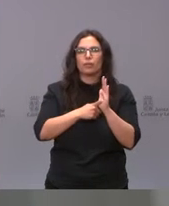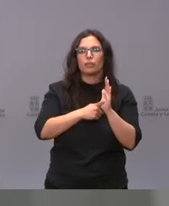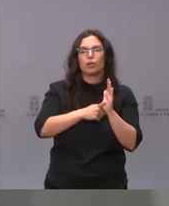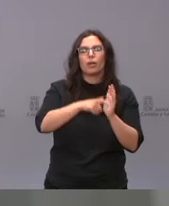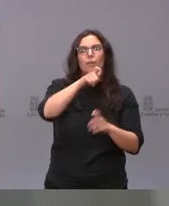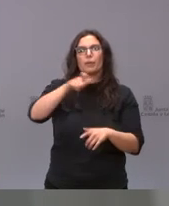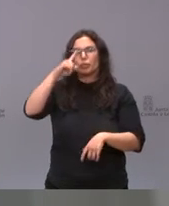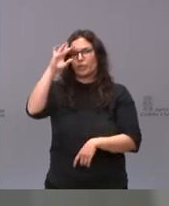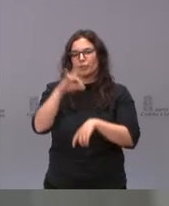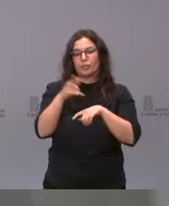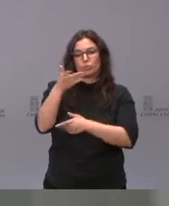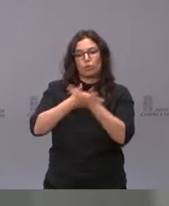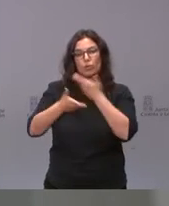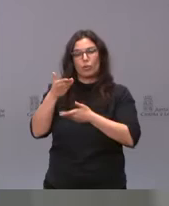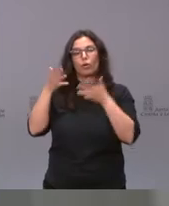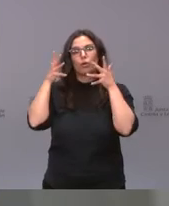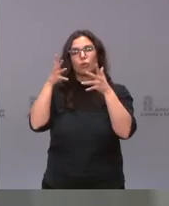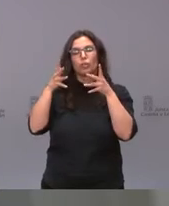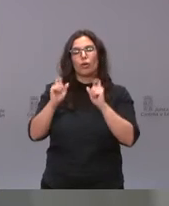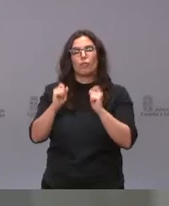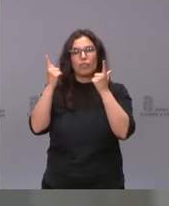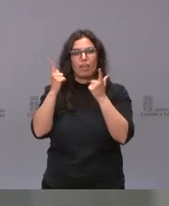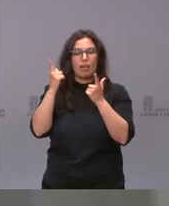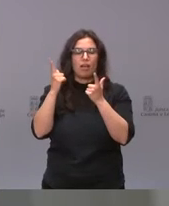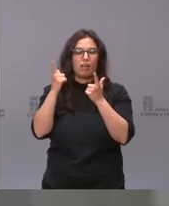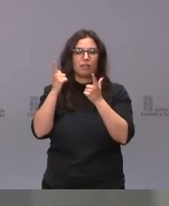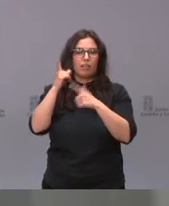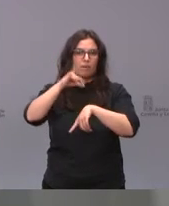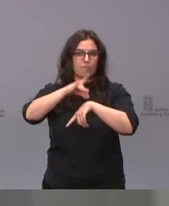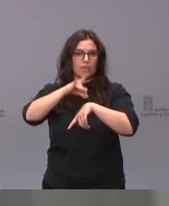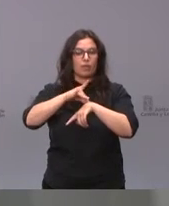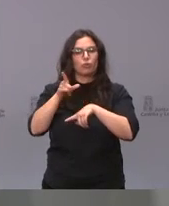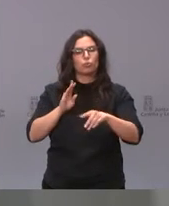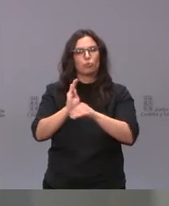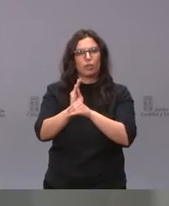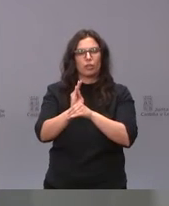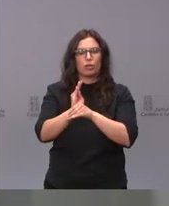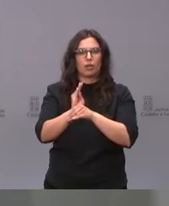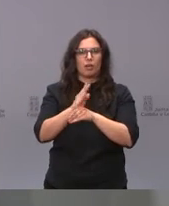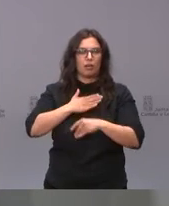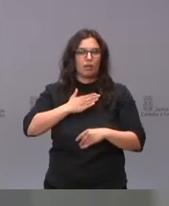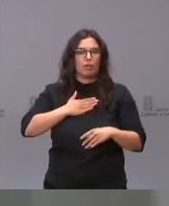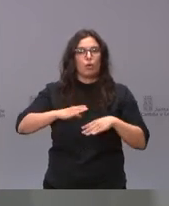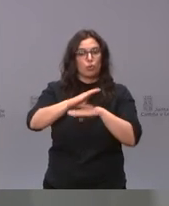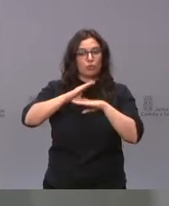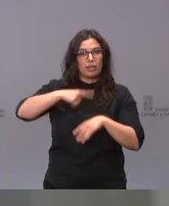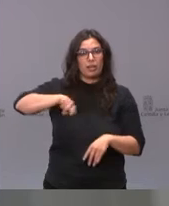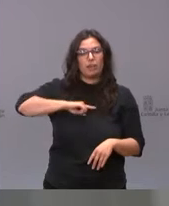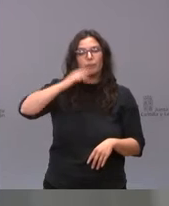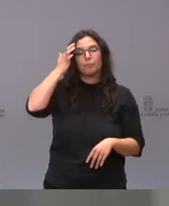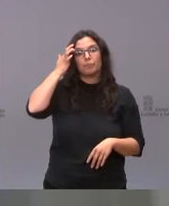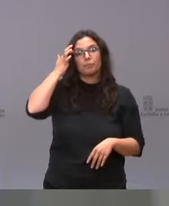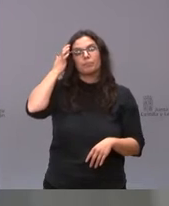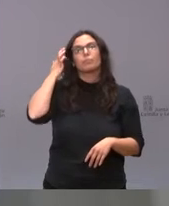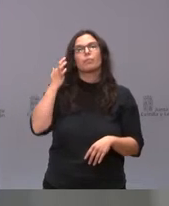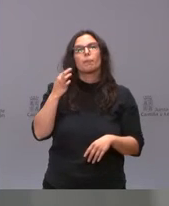conjunto con el Consejo de Colegios Oficiales de Médicos, que se subvenciona desde la consejería con un